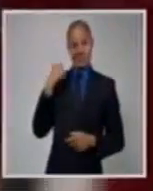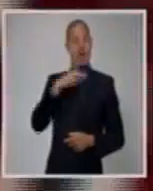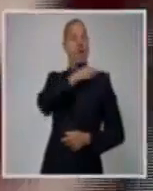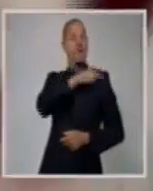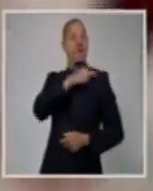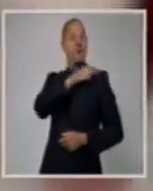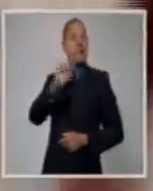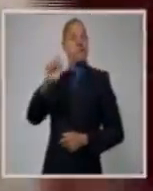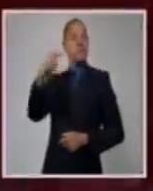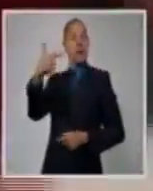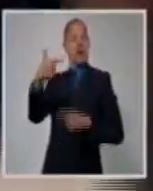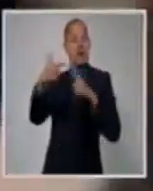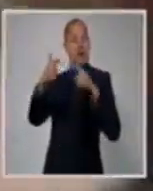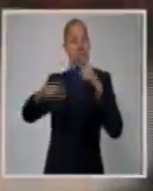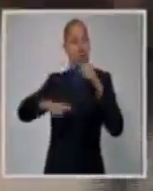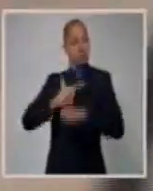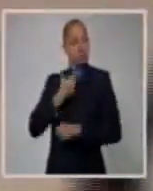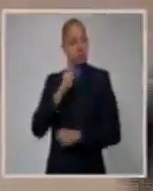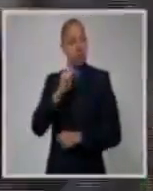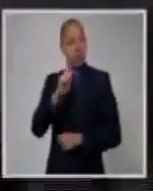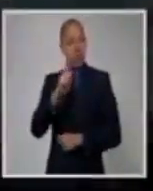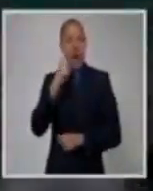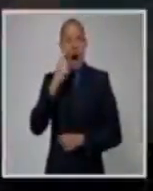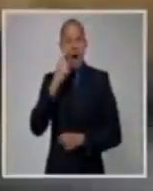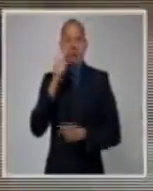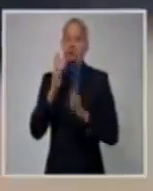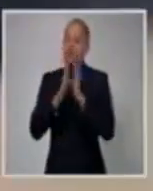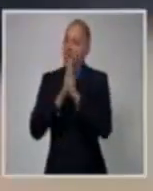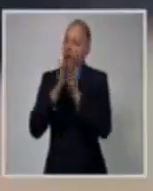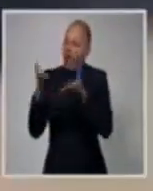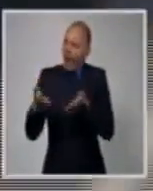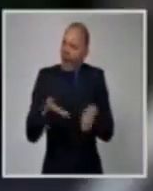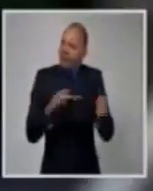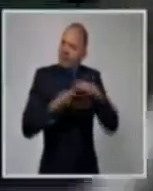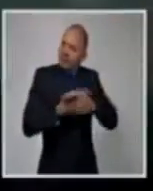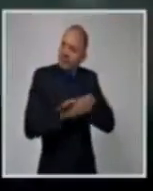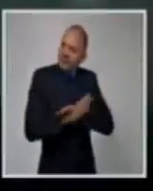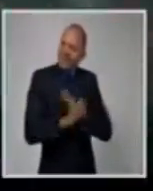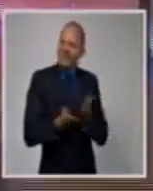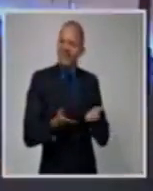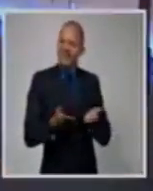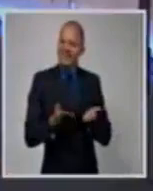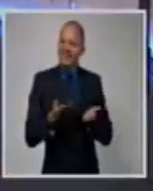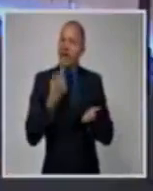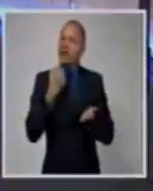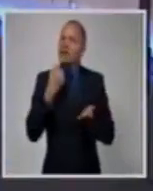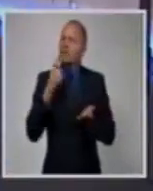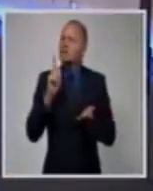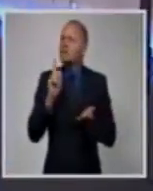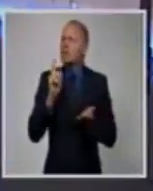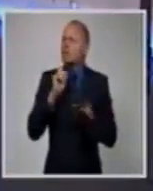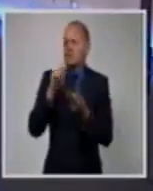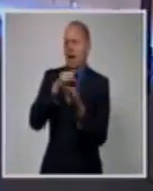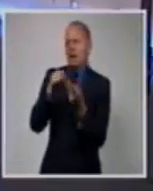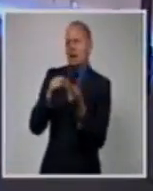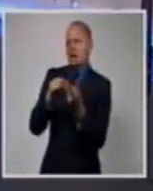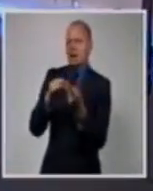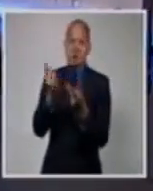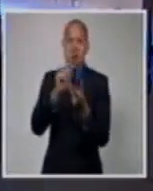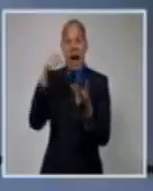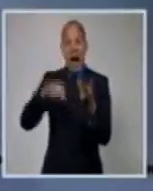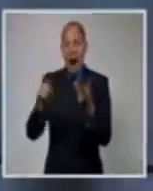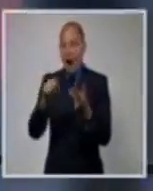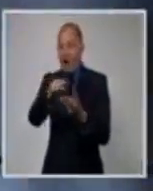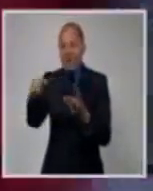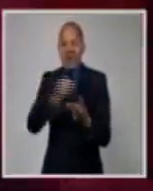que está convocando, ofreciendo que se entra al Ministerio de Cultura. Pero ya no a los tres que estaba previsto. Ya se dio a que entraran todos los que estaban.